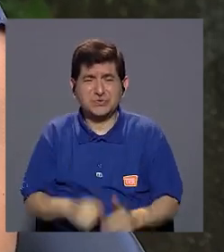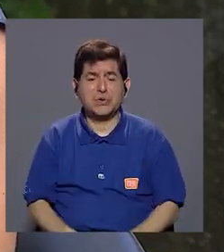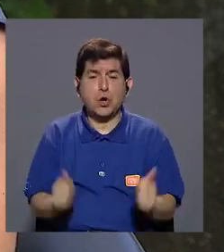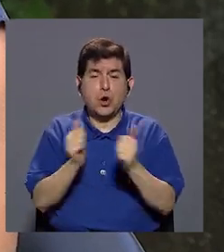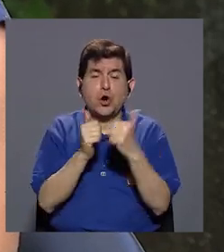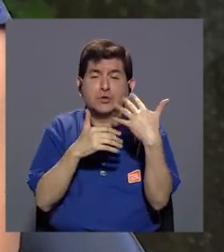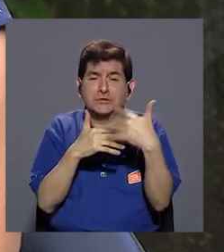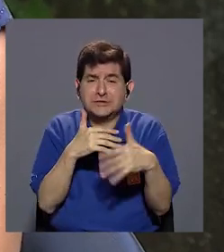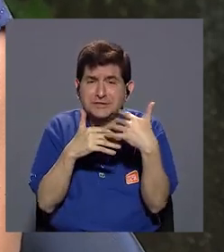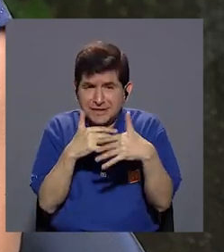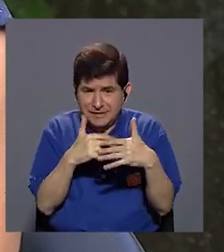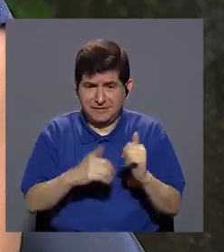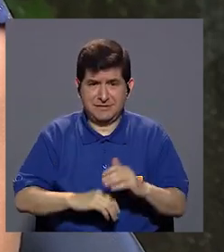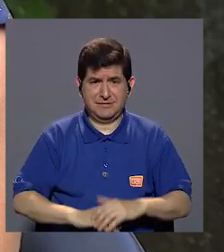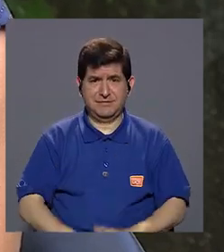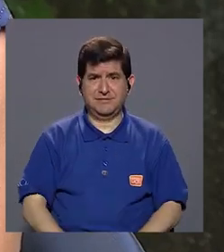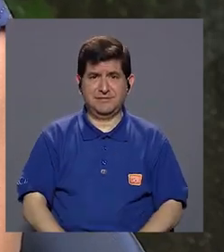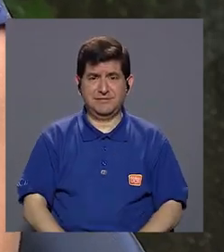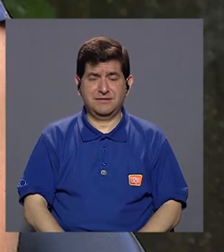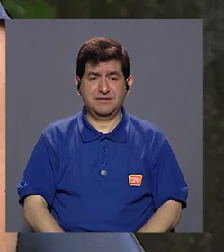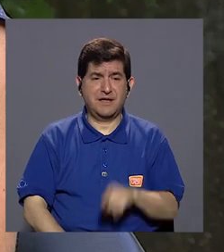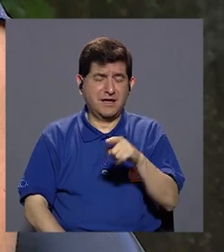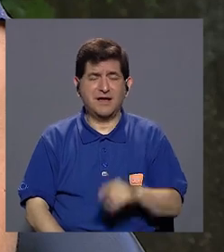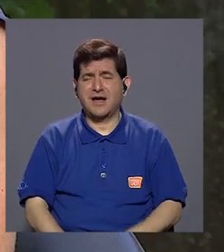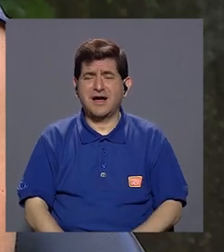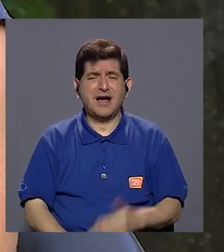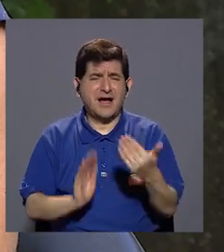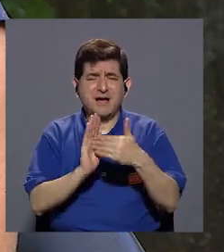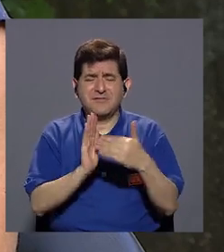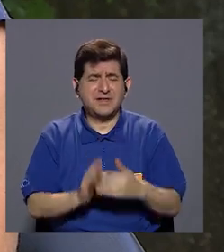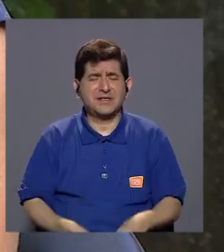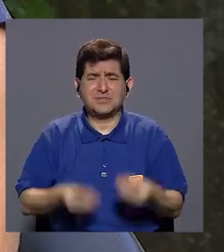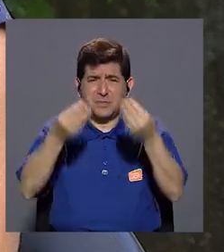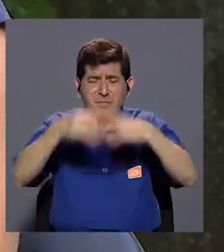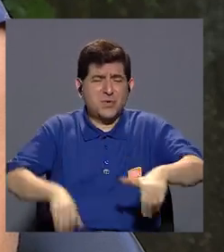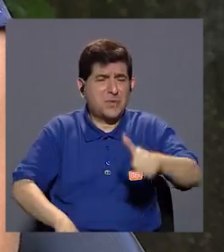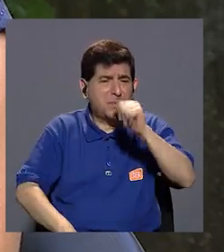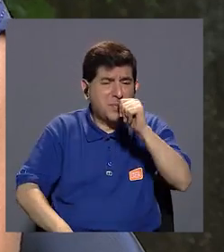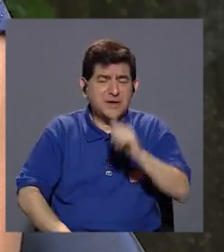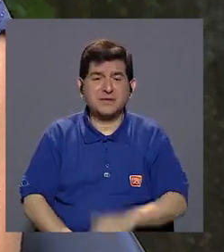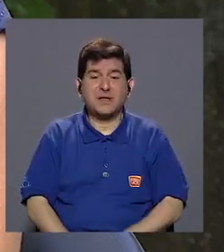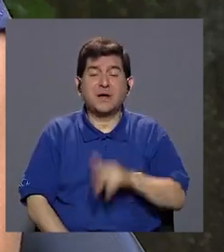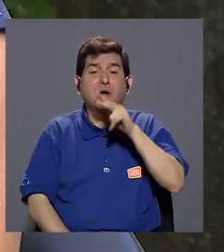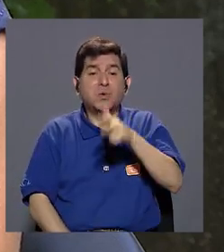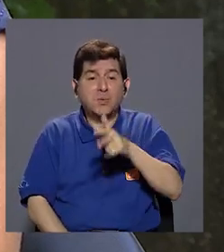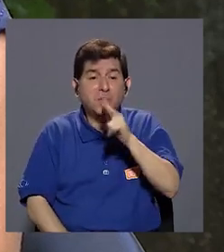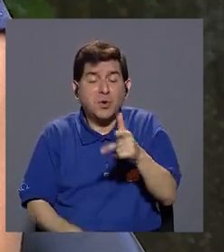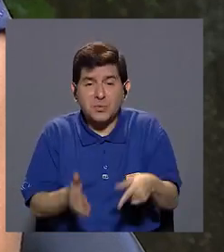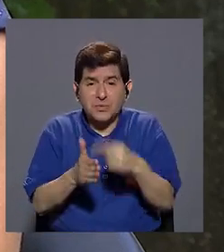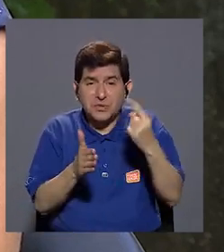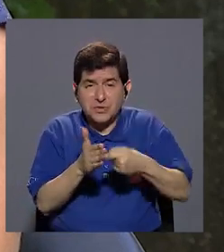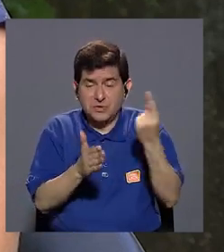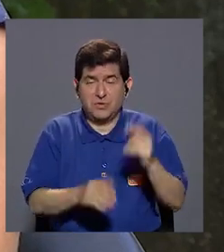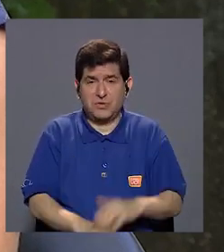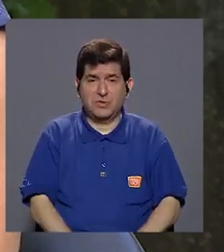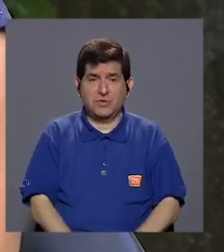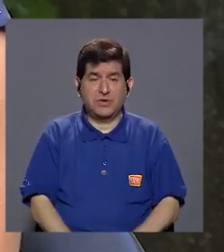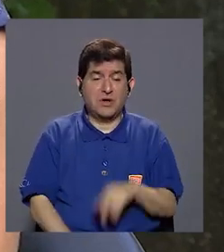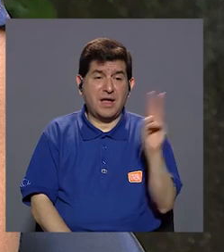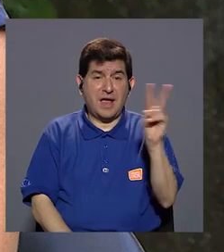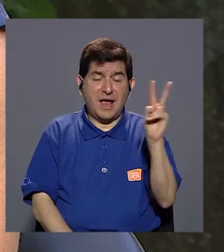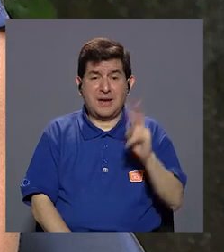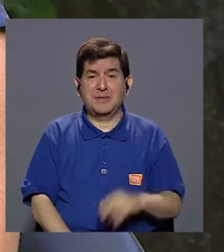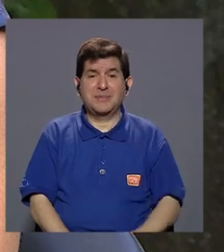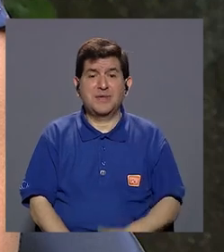sanguinolentas, eh, deshidratación severa por esas diarreas, ¿verdad? Vómitos en algunos casos y es, el virus